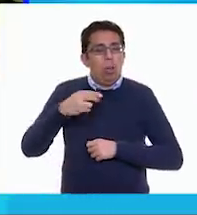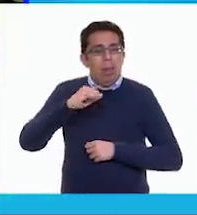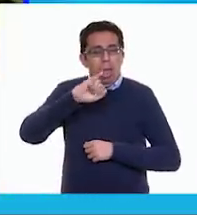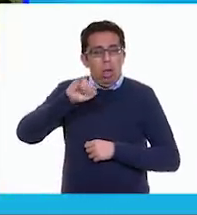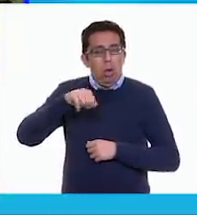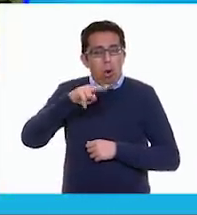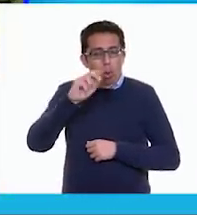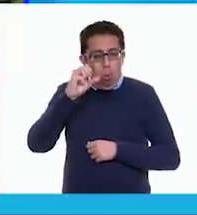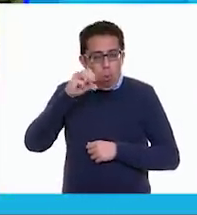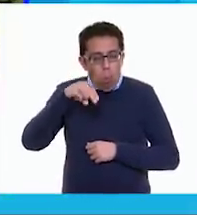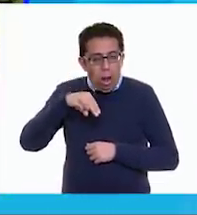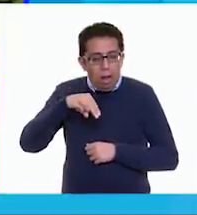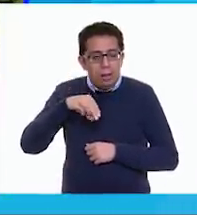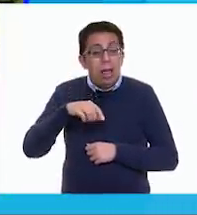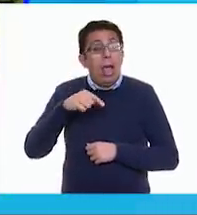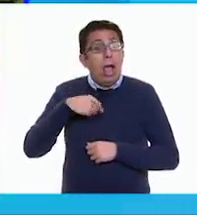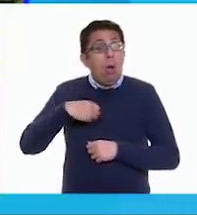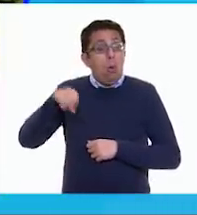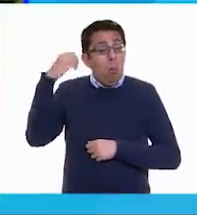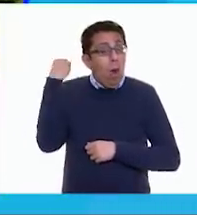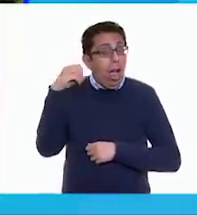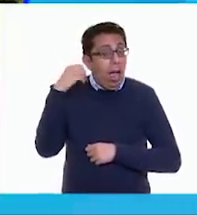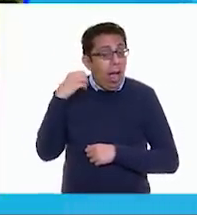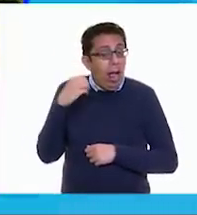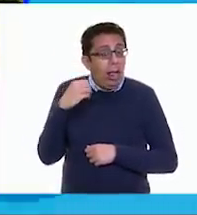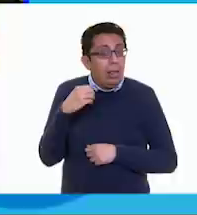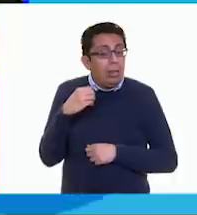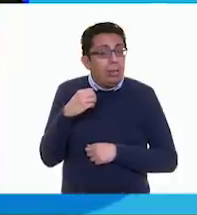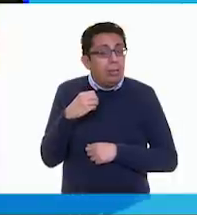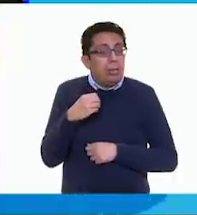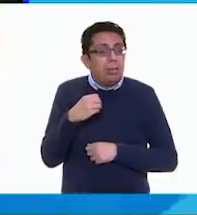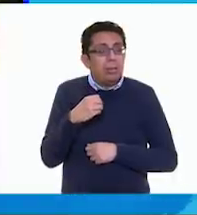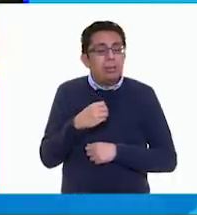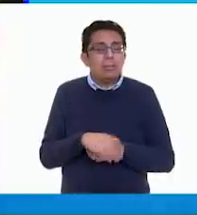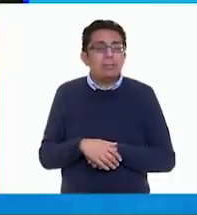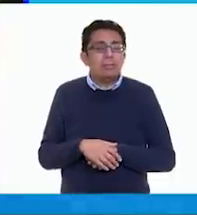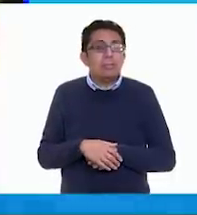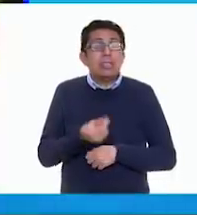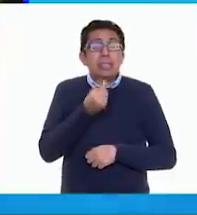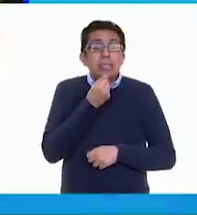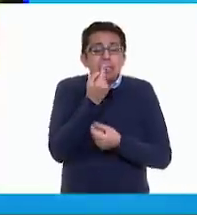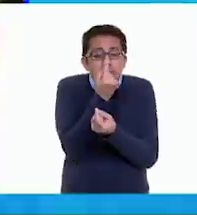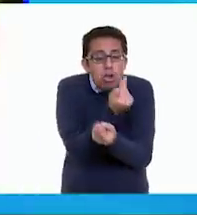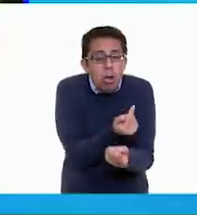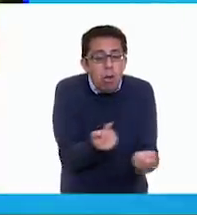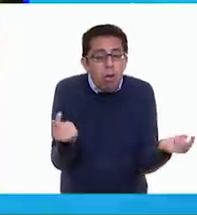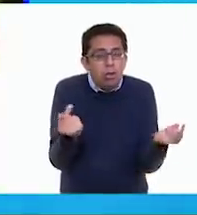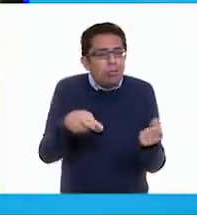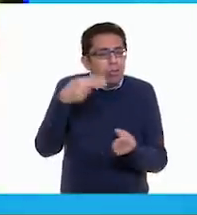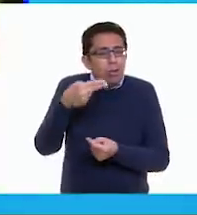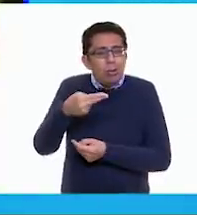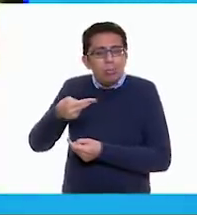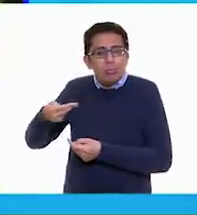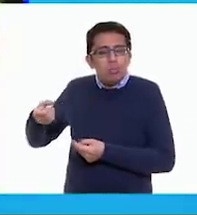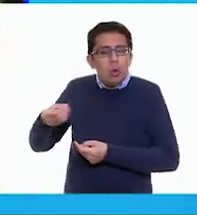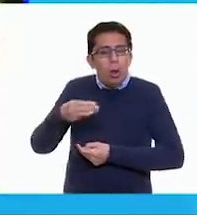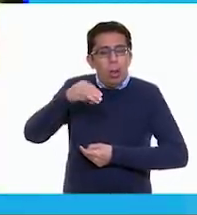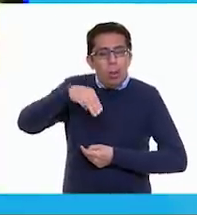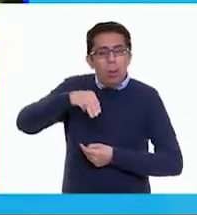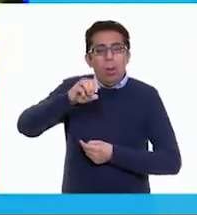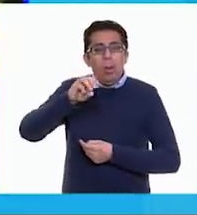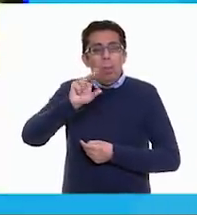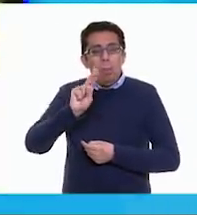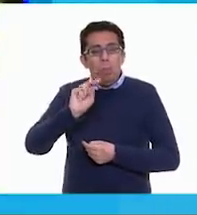Juan Manuel. En Oaxaca le dicen a los niños muchachos.